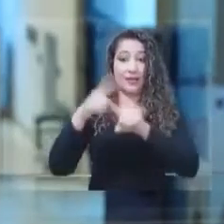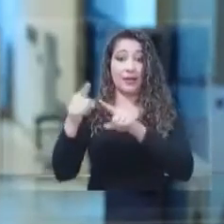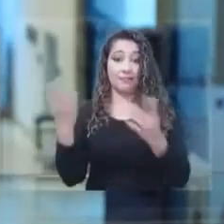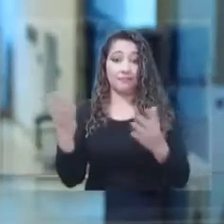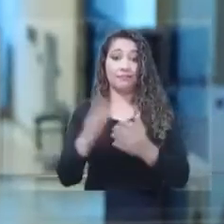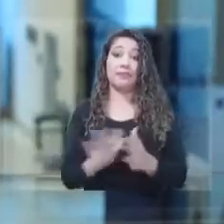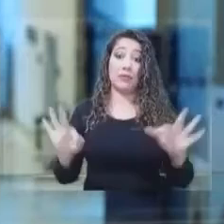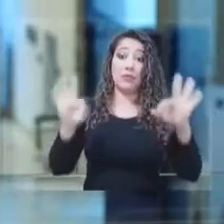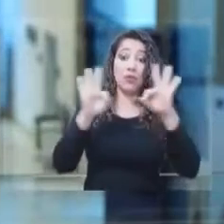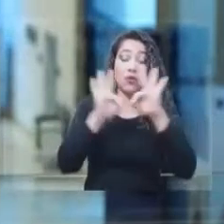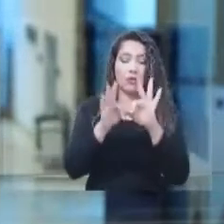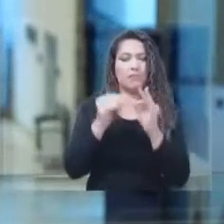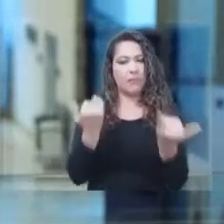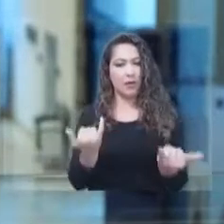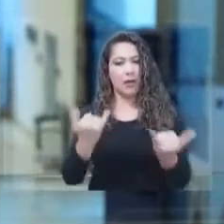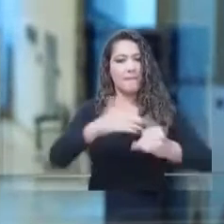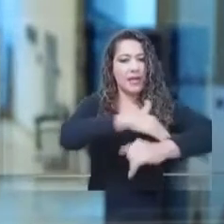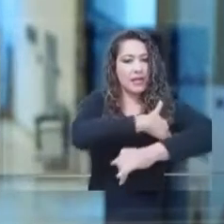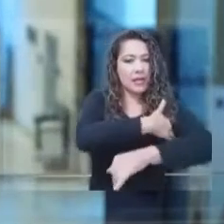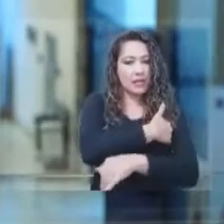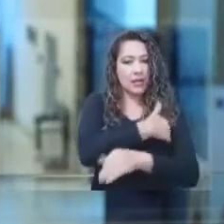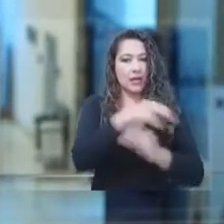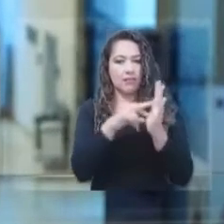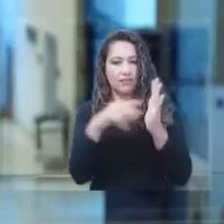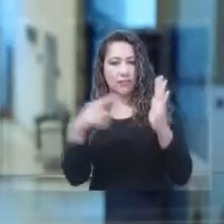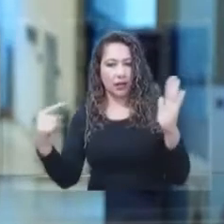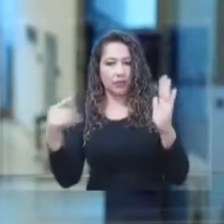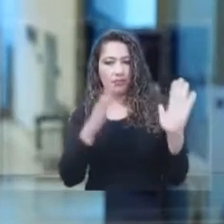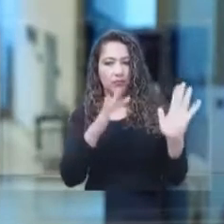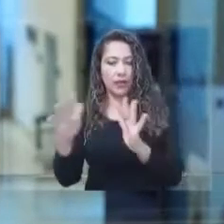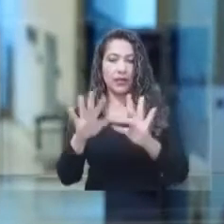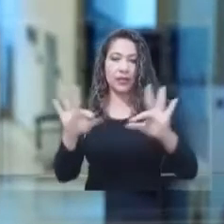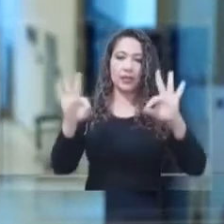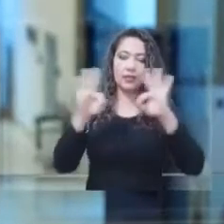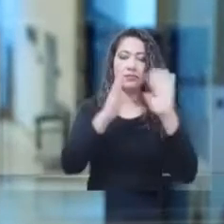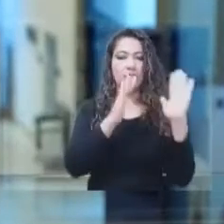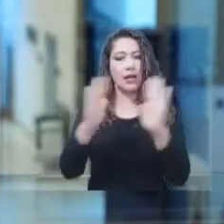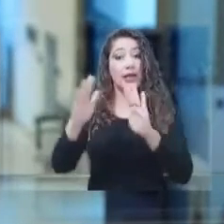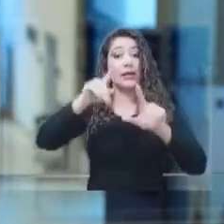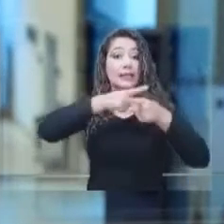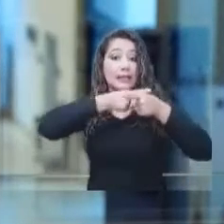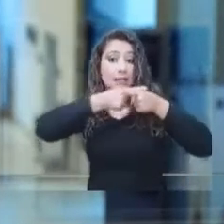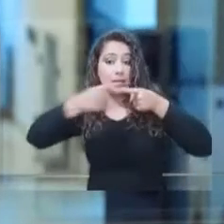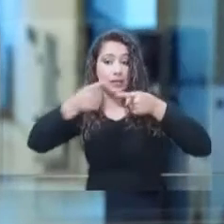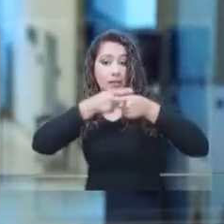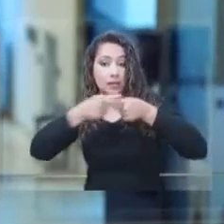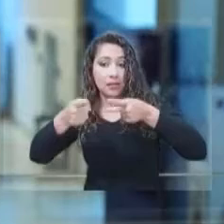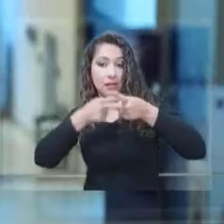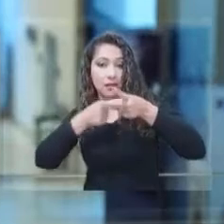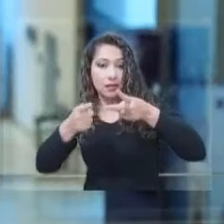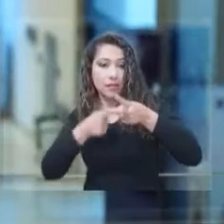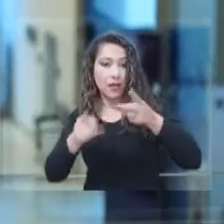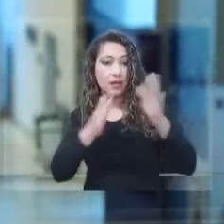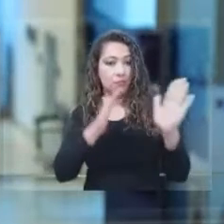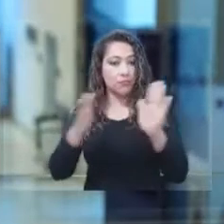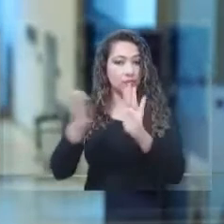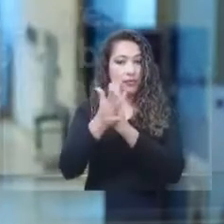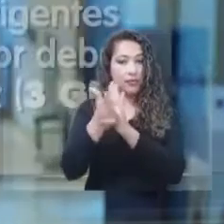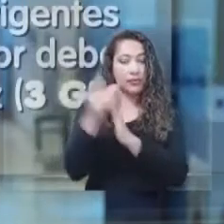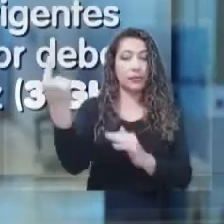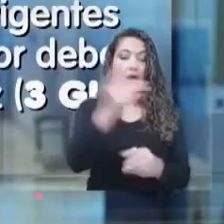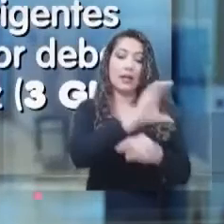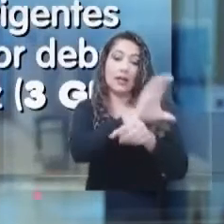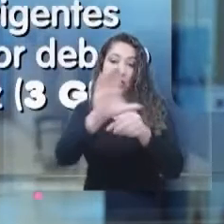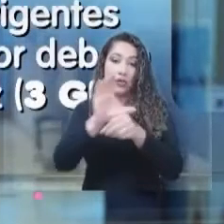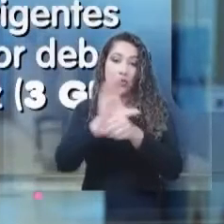ministerio, quiero informarles que esta semana publicamos para comentarios del sector y la ciudadanía en general el proyecto